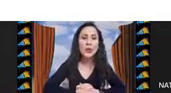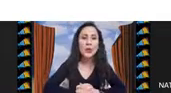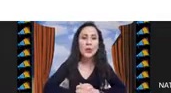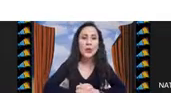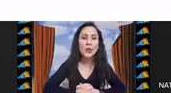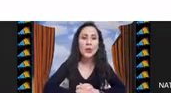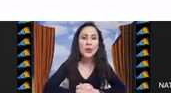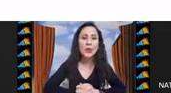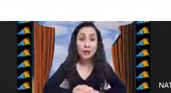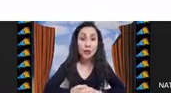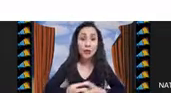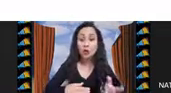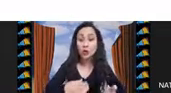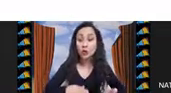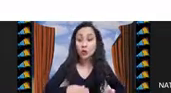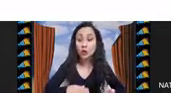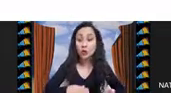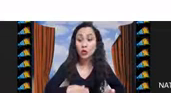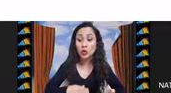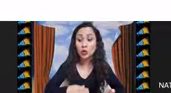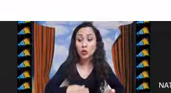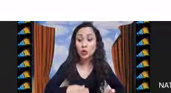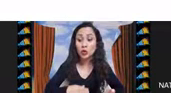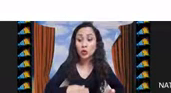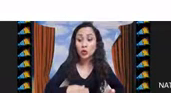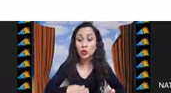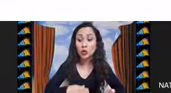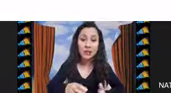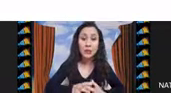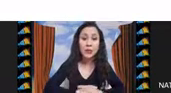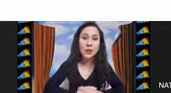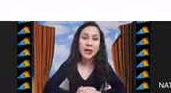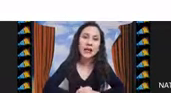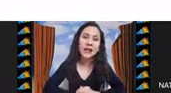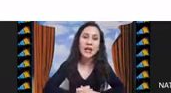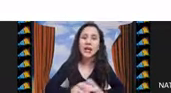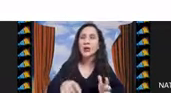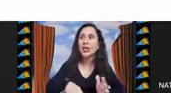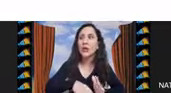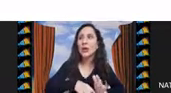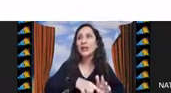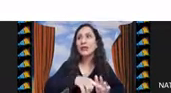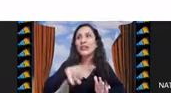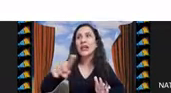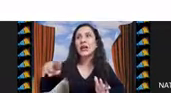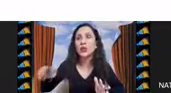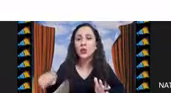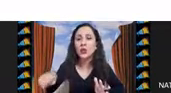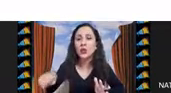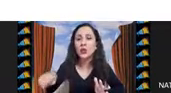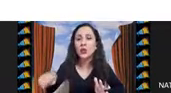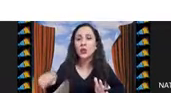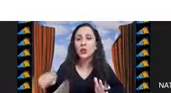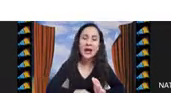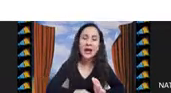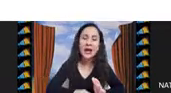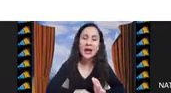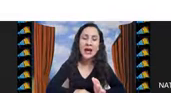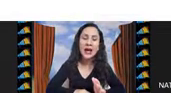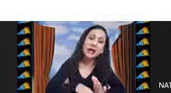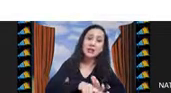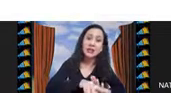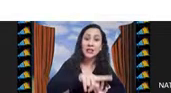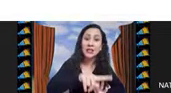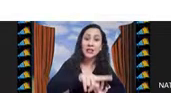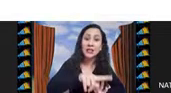en el que yo tengo un conjunto de lugares a visitar por un agente viajero, y tengo que definir la ruta óptima,